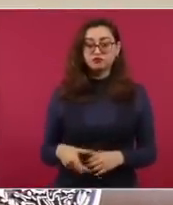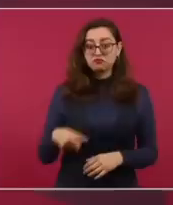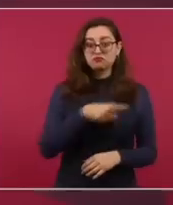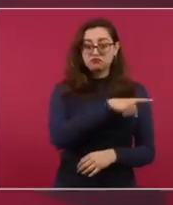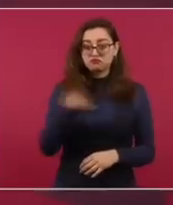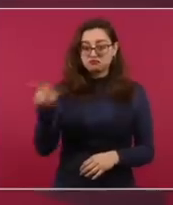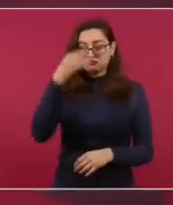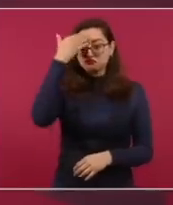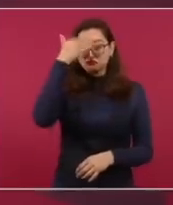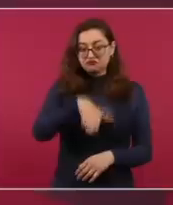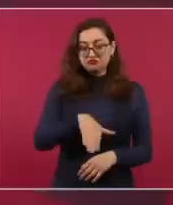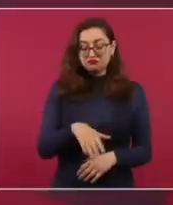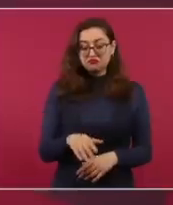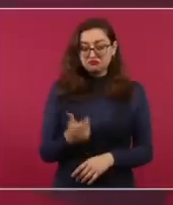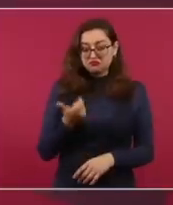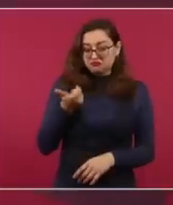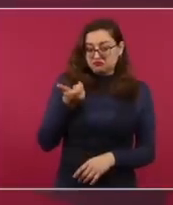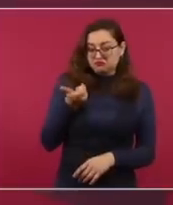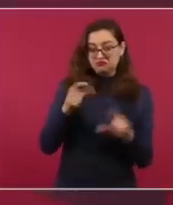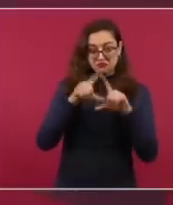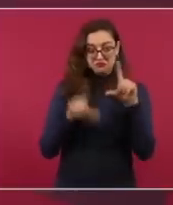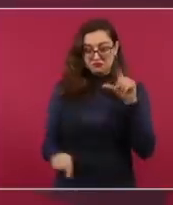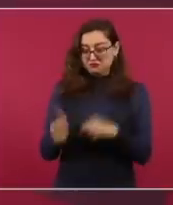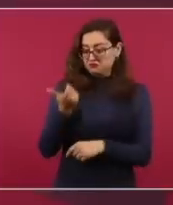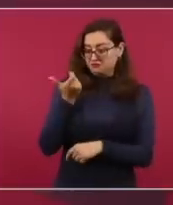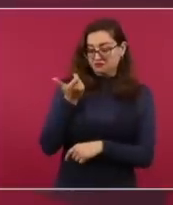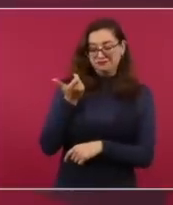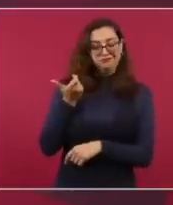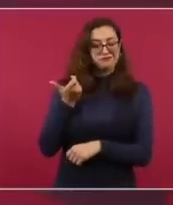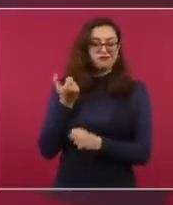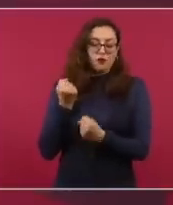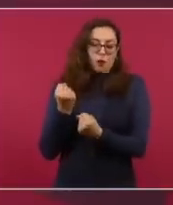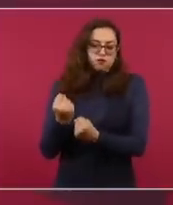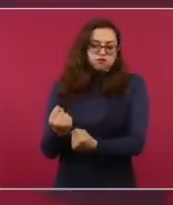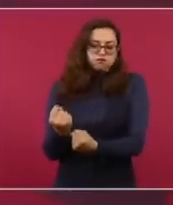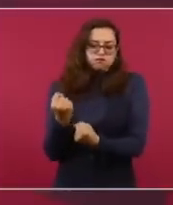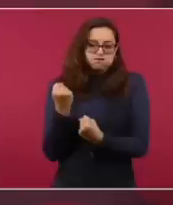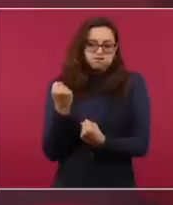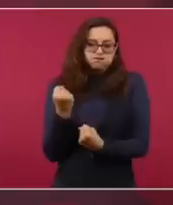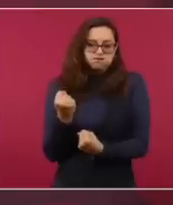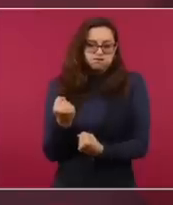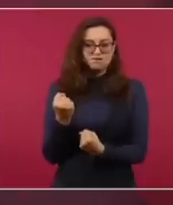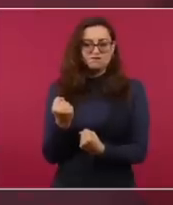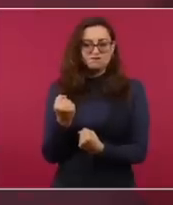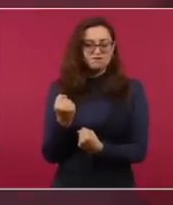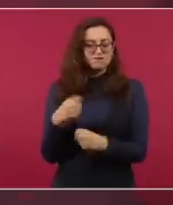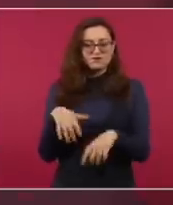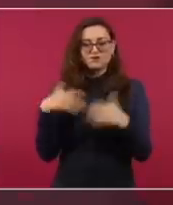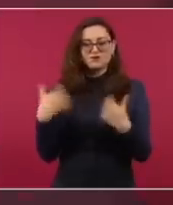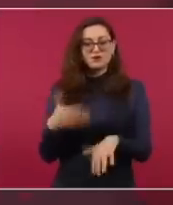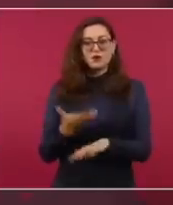fortalecido como no se veía